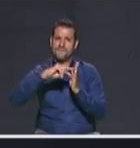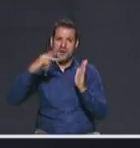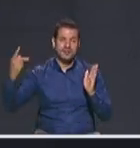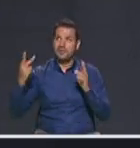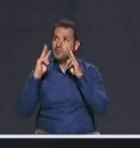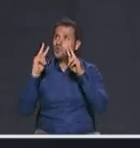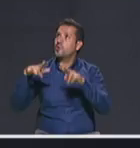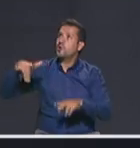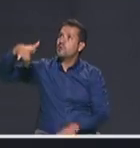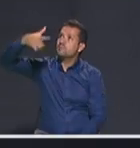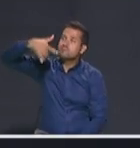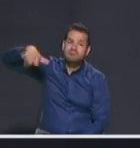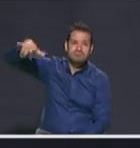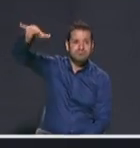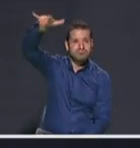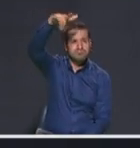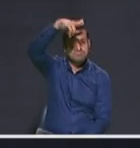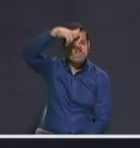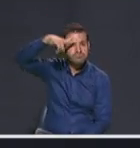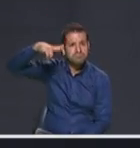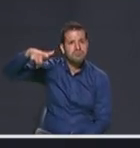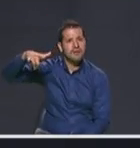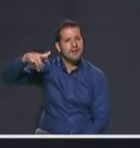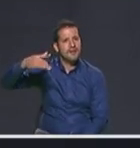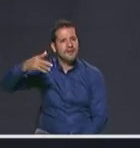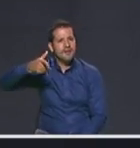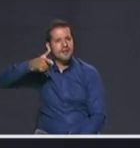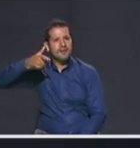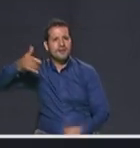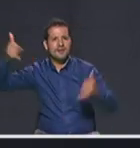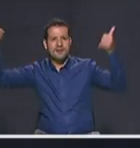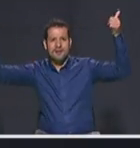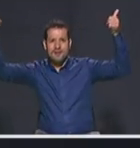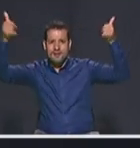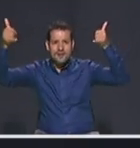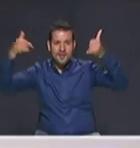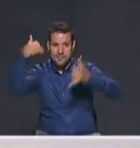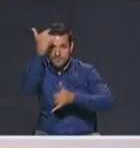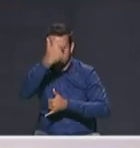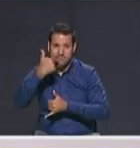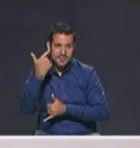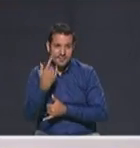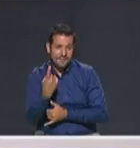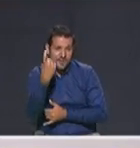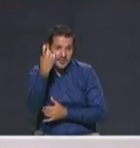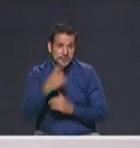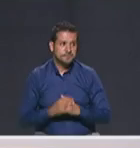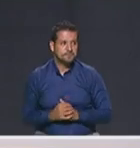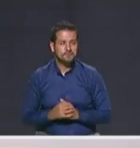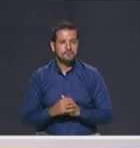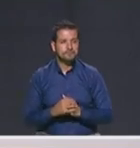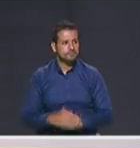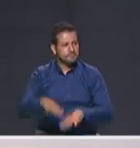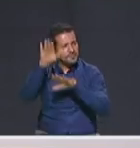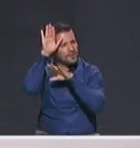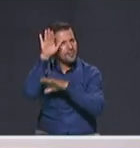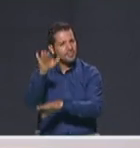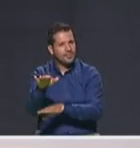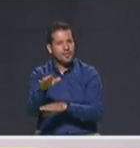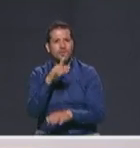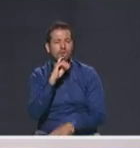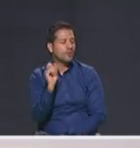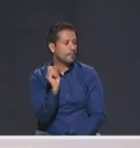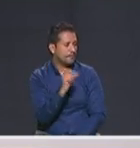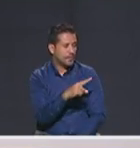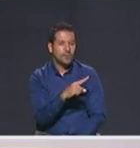no veo los drones, yo no veo las cámaras con identificación facial, menos las cámaras con inteligencia artificial. Candidato Daniel Quintero, la pregunta para usted,